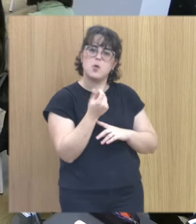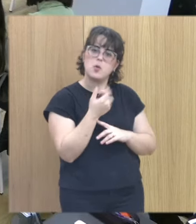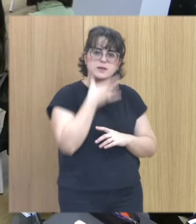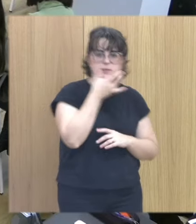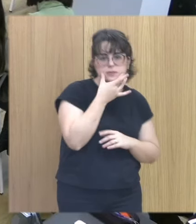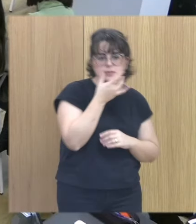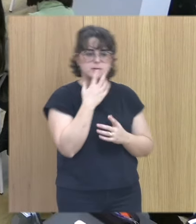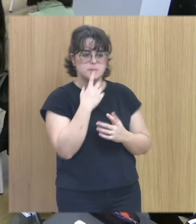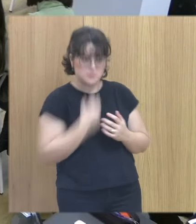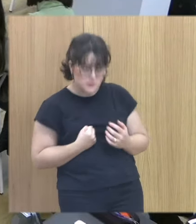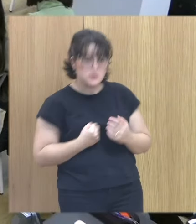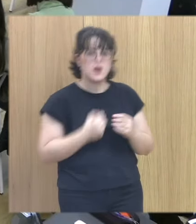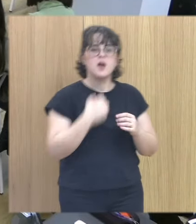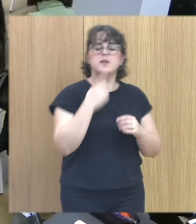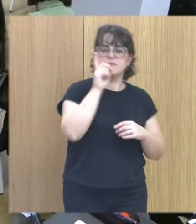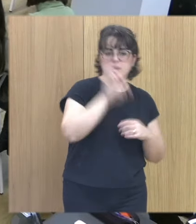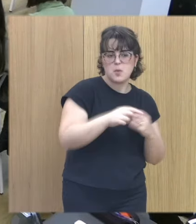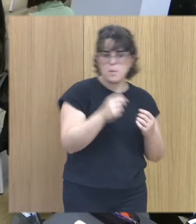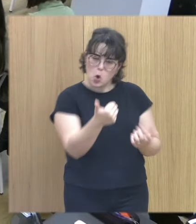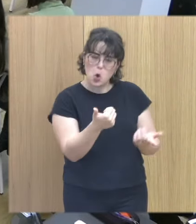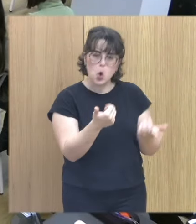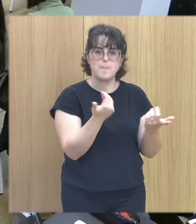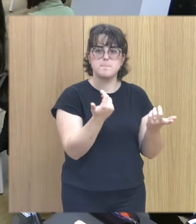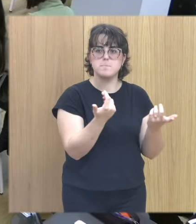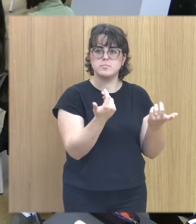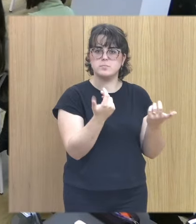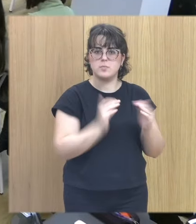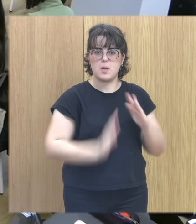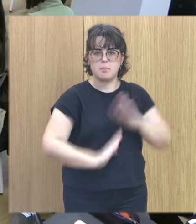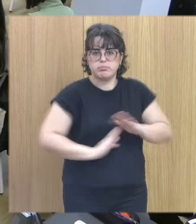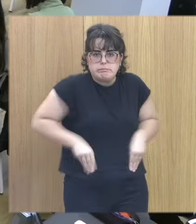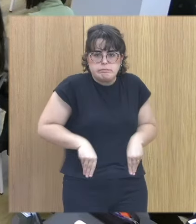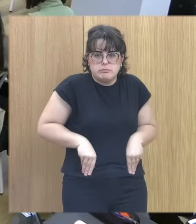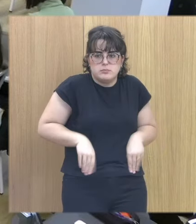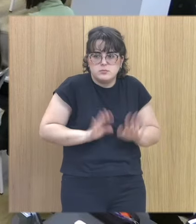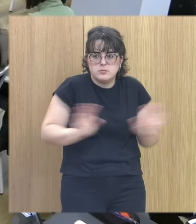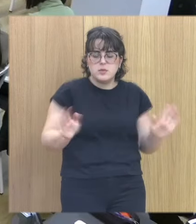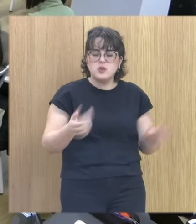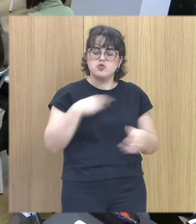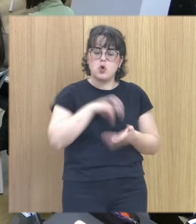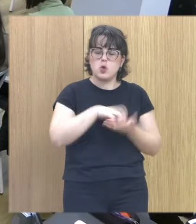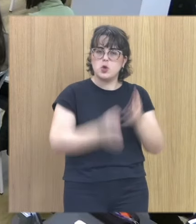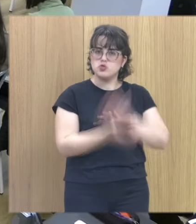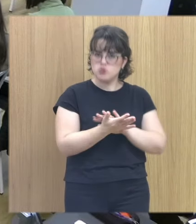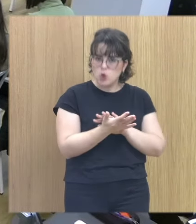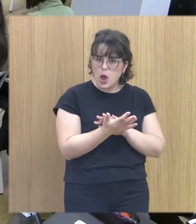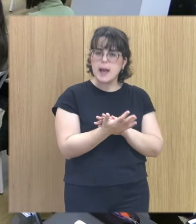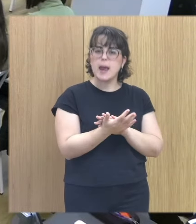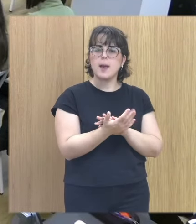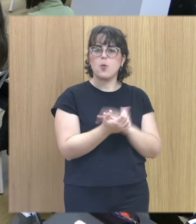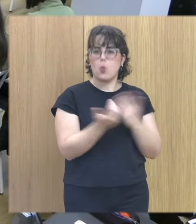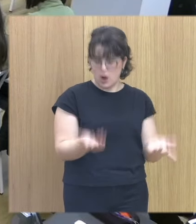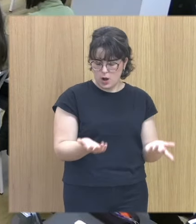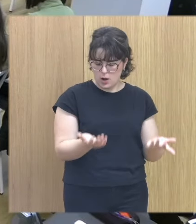más tímido más de totalmente paralizado entonces la duda que a mí me surgió es